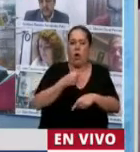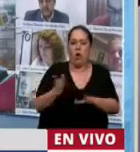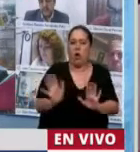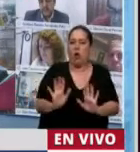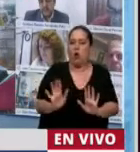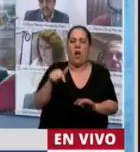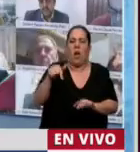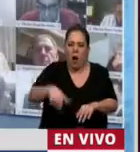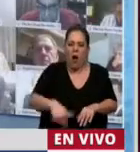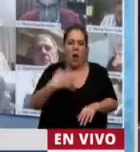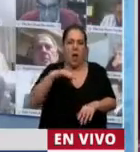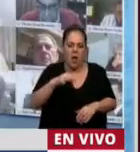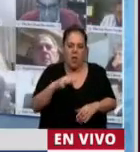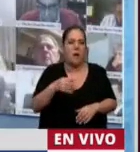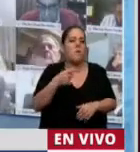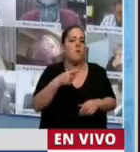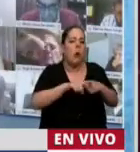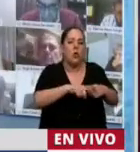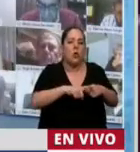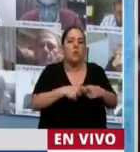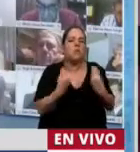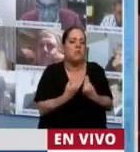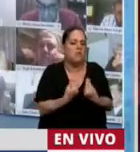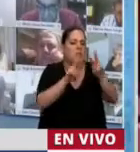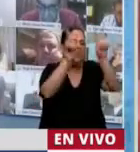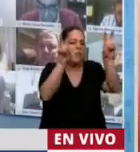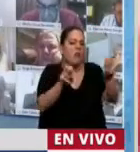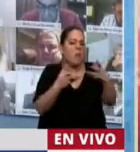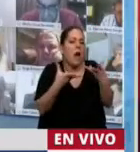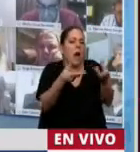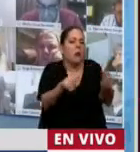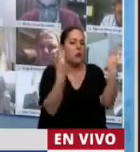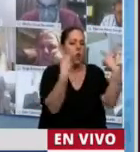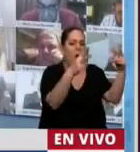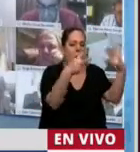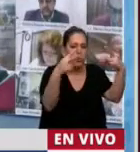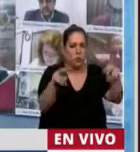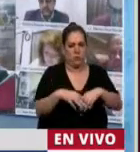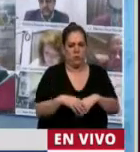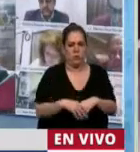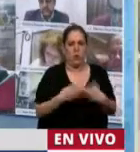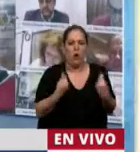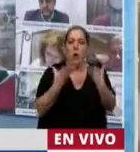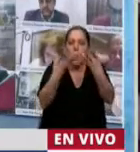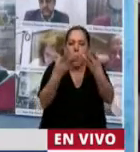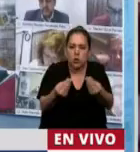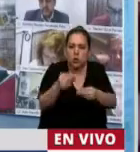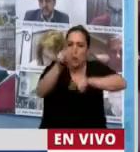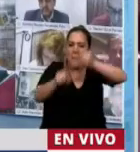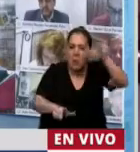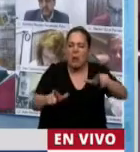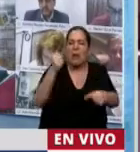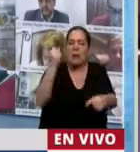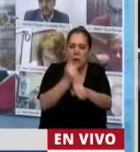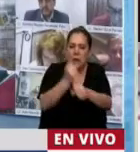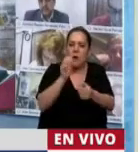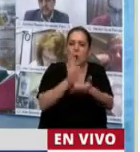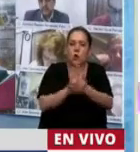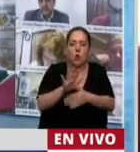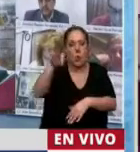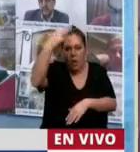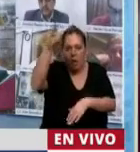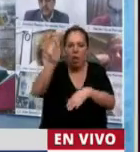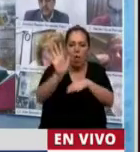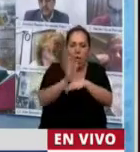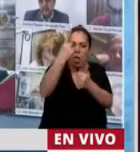estuvieron de acuerdo, estuvieron en el recinto, dieron coro y pudimos sesionar, ¿no? José Luis, y uno de los temas que se aprobó y